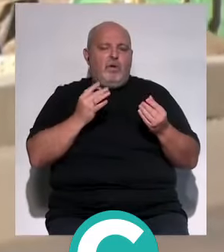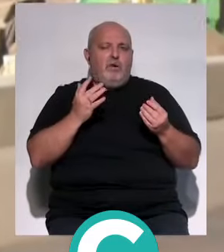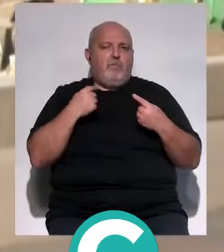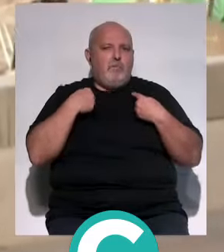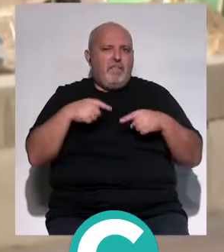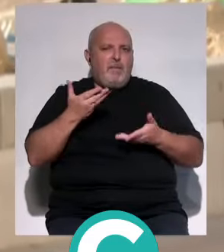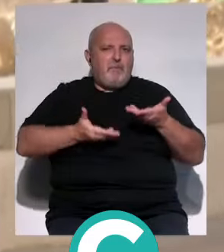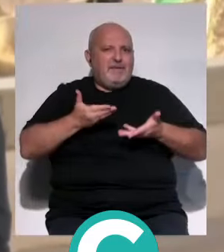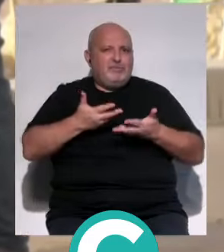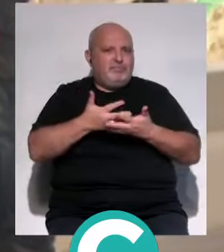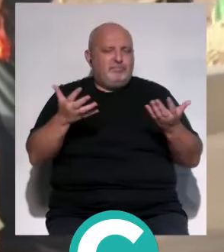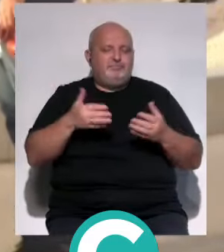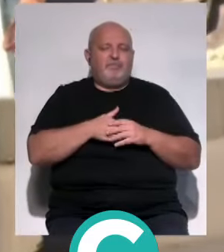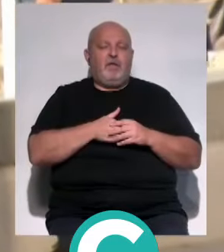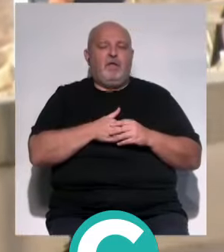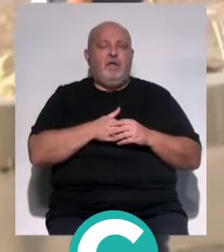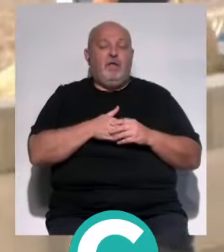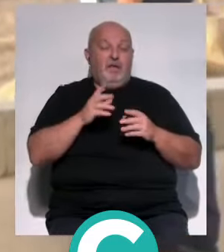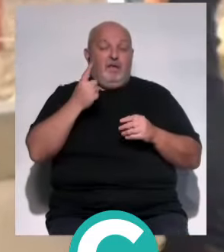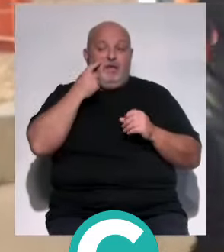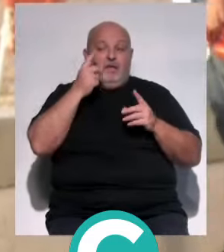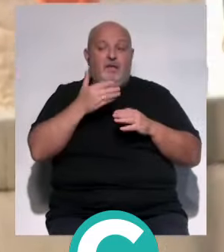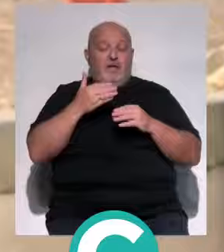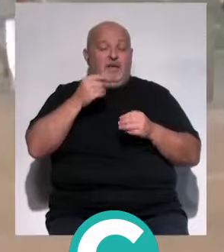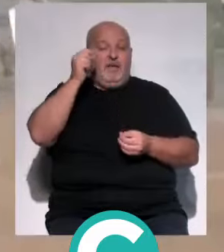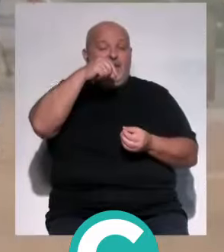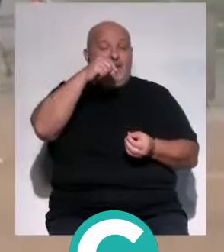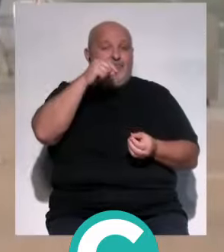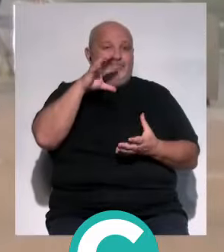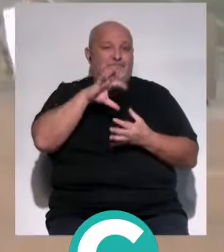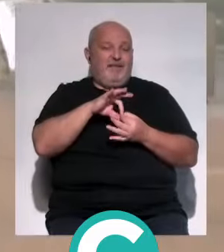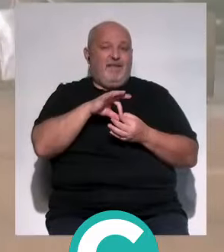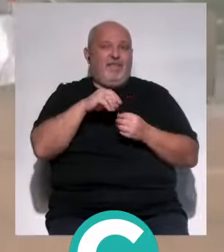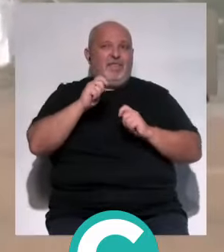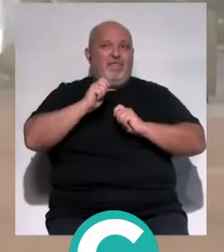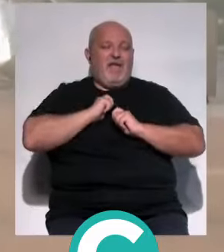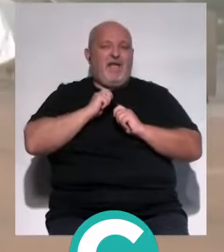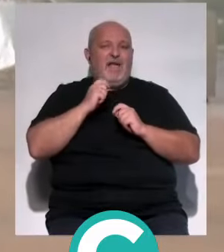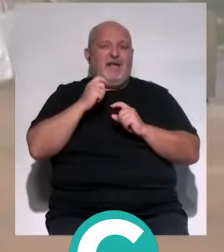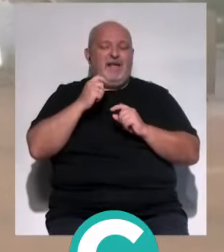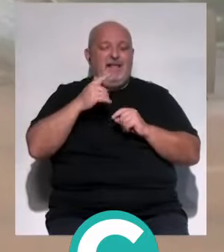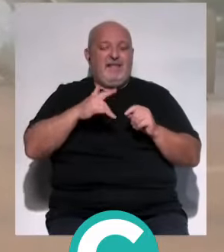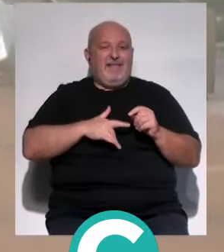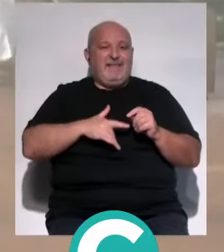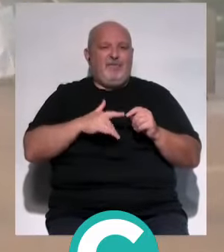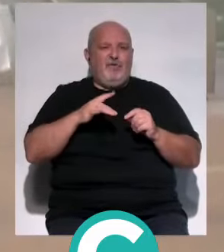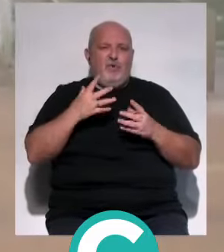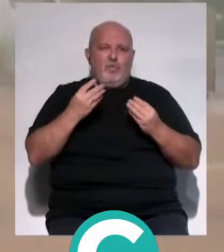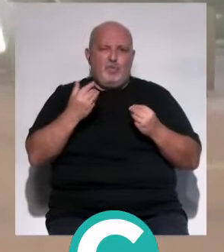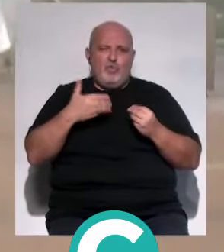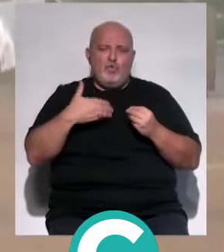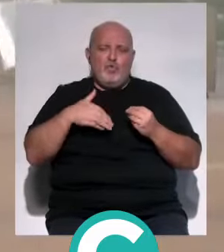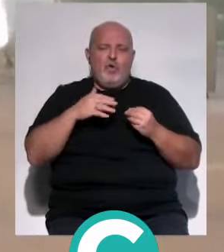sentido? Lo que he dicho antes, date cuenta que la quimioterapia, los efectos que tiene a nivel digestivo son muchísimos,